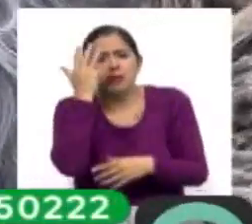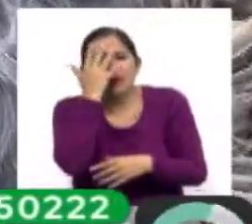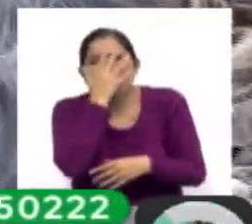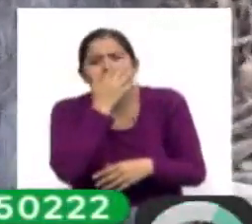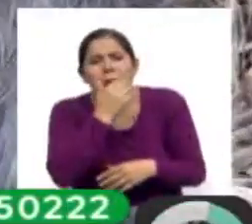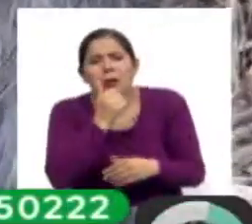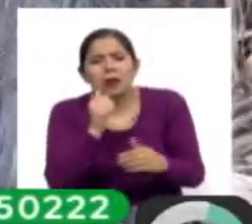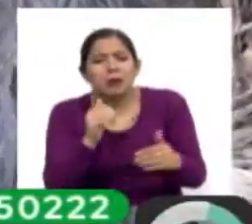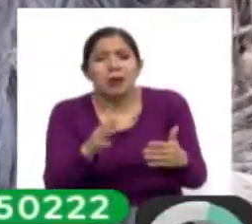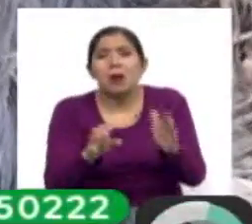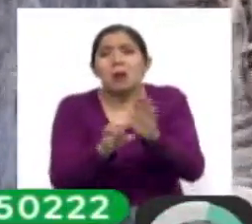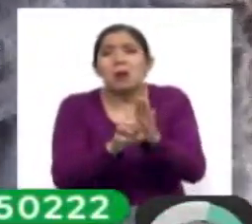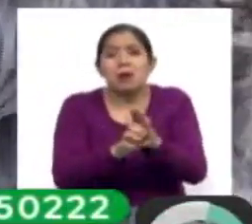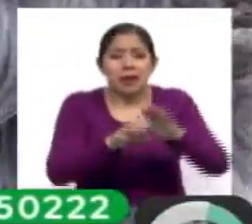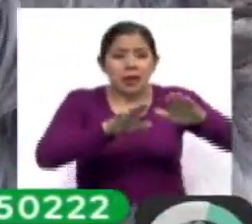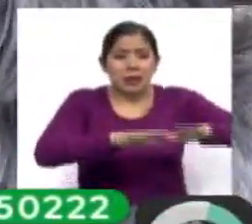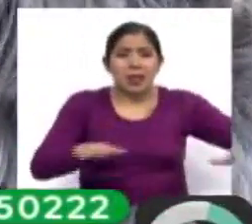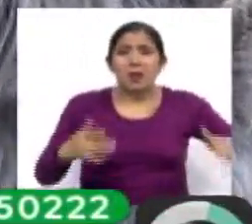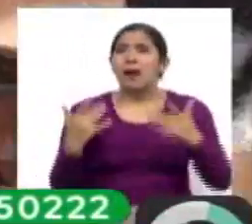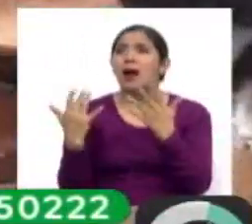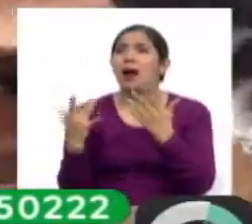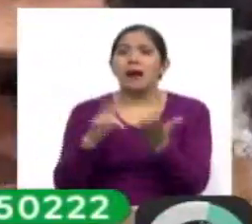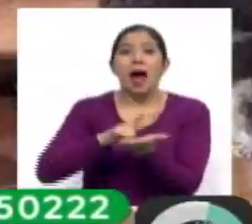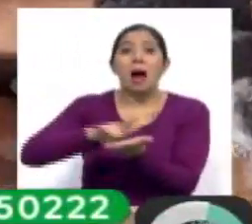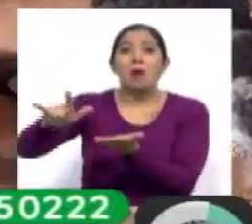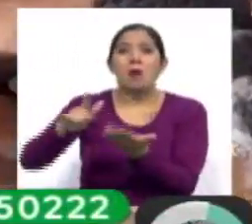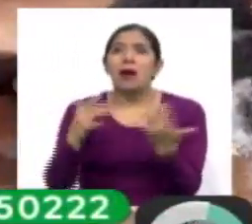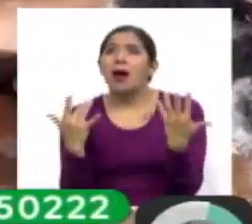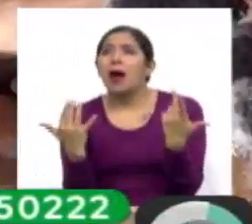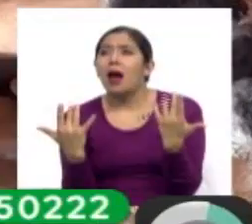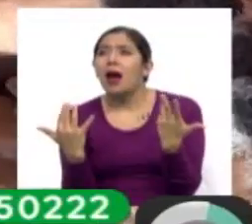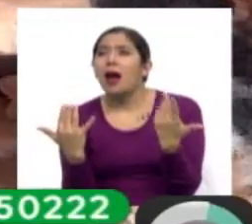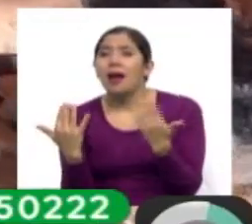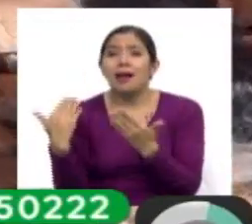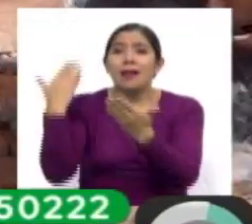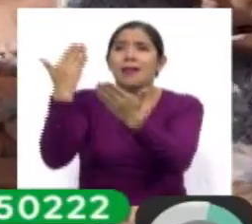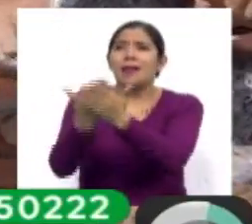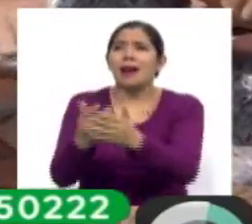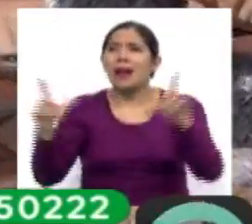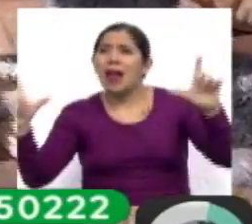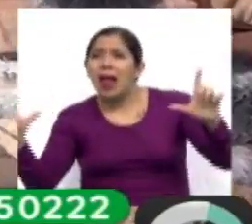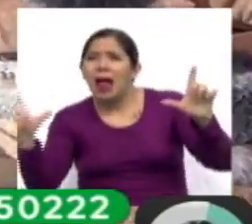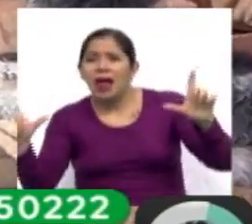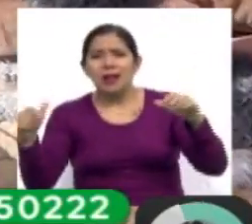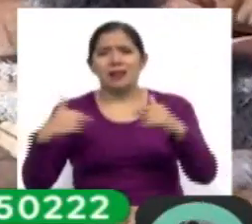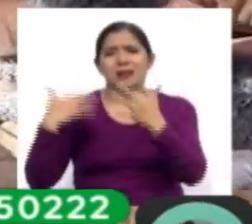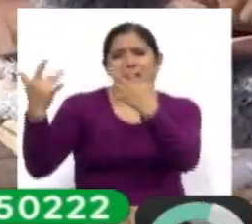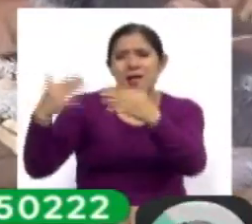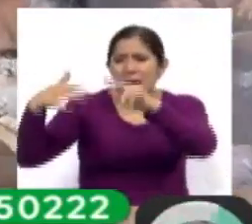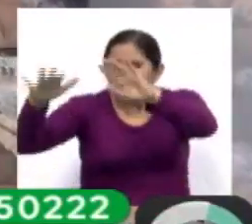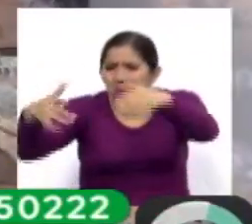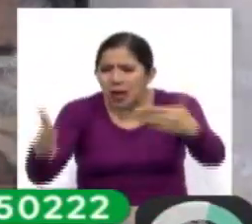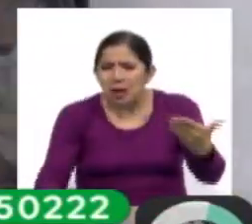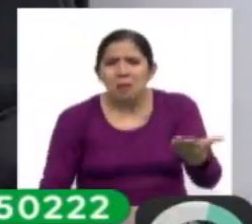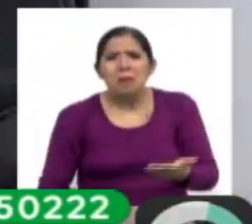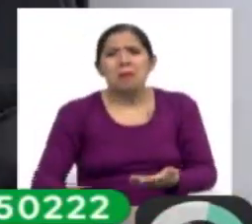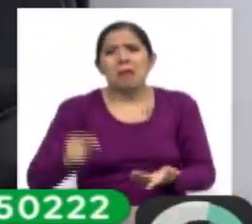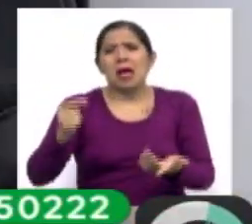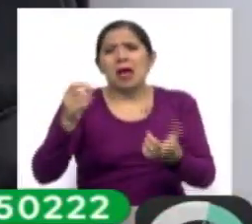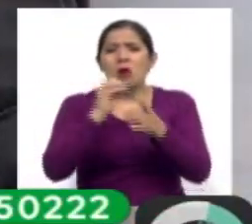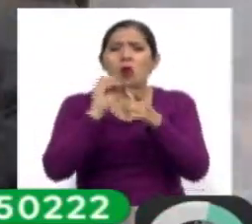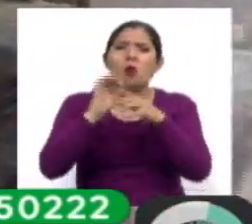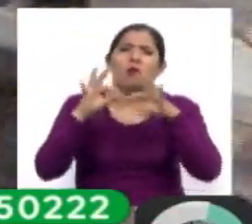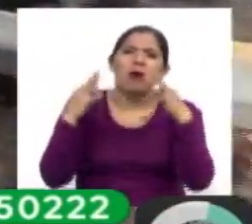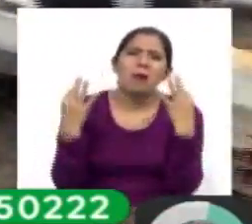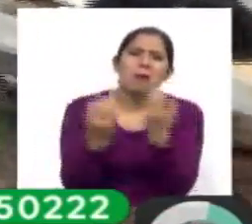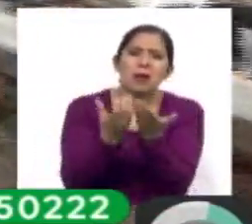escenas en que niños esperaban en los aeropuertos a sus mascotas, con letreros, con mensajes de bienvenida, familias enteras,